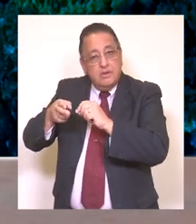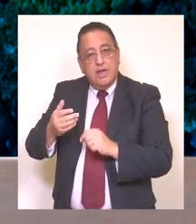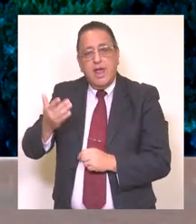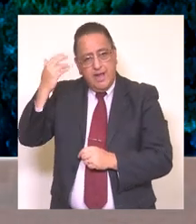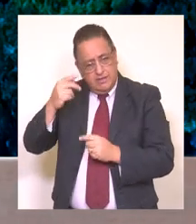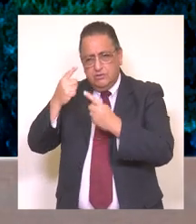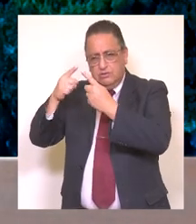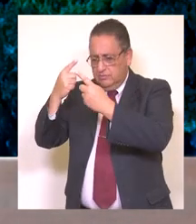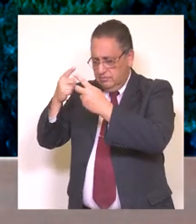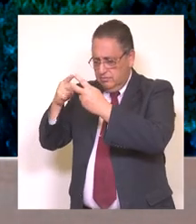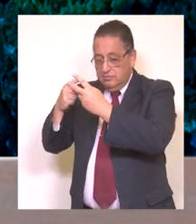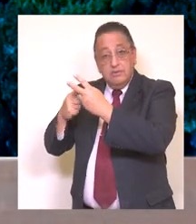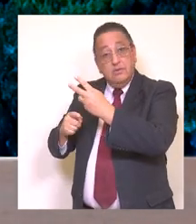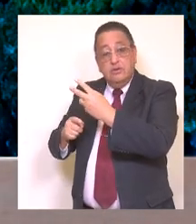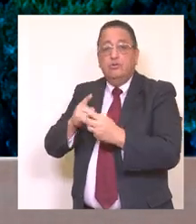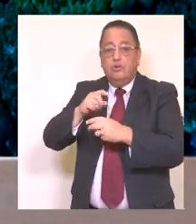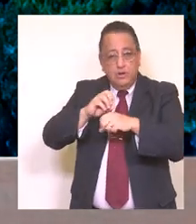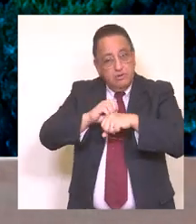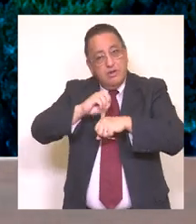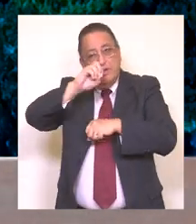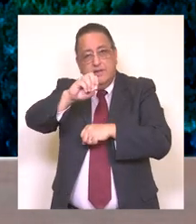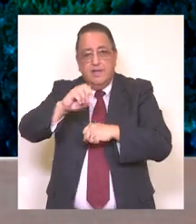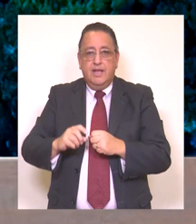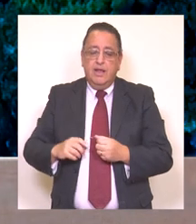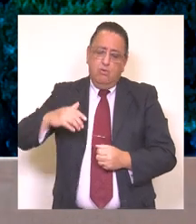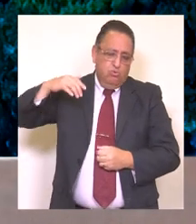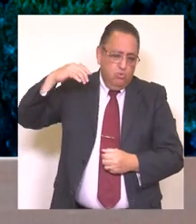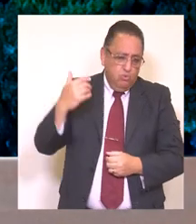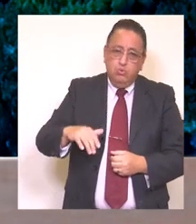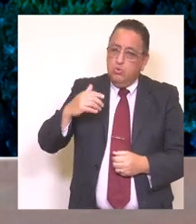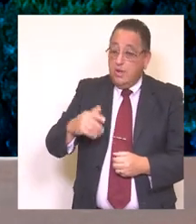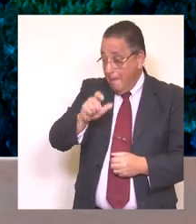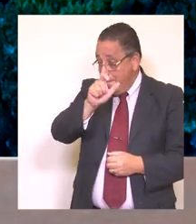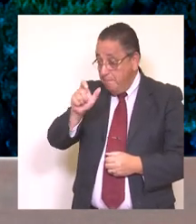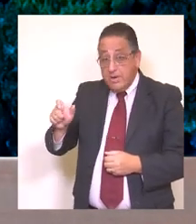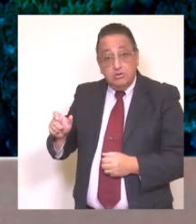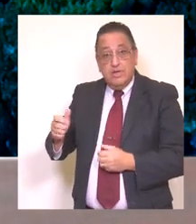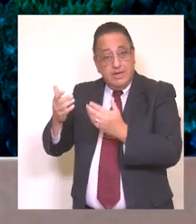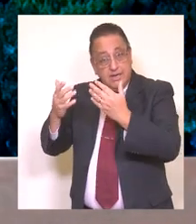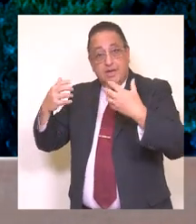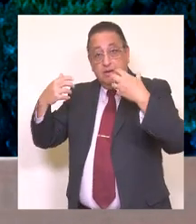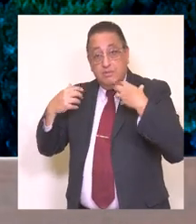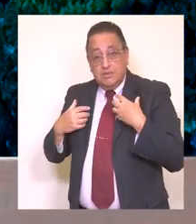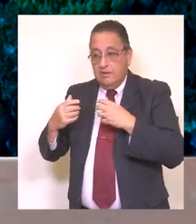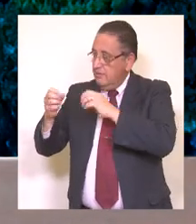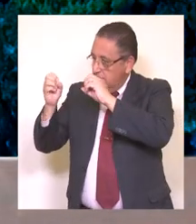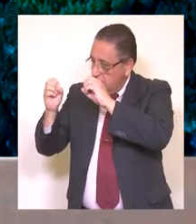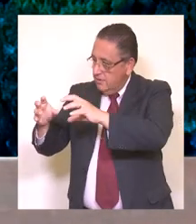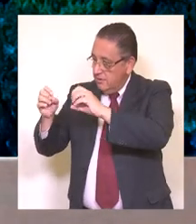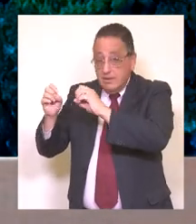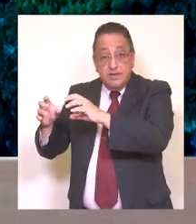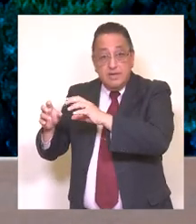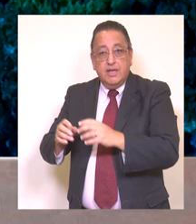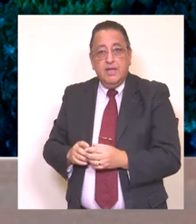agregar y destacar la labor de parte del personal de educación, comunal también de nuestra comunidad, que durante